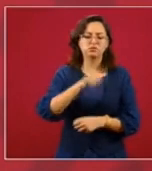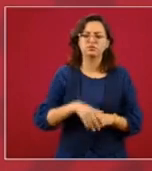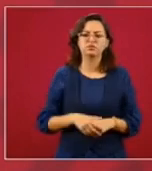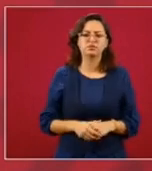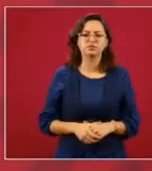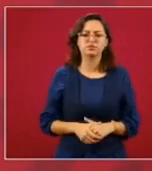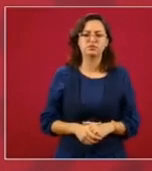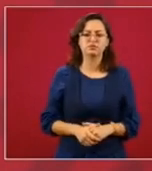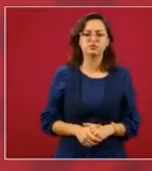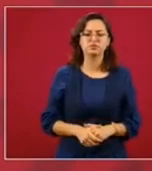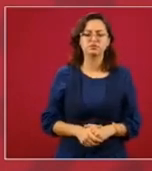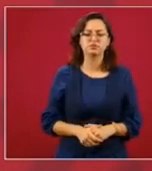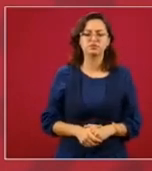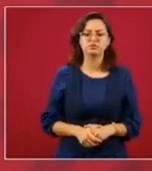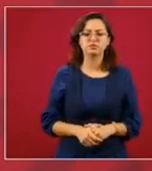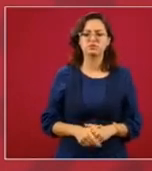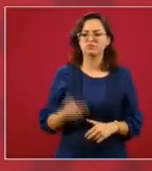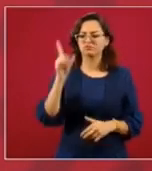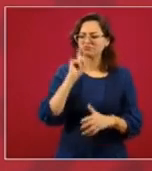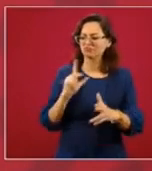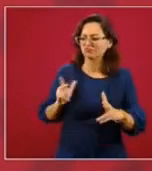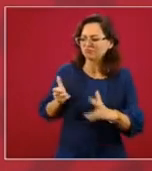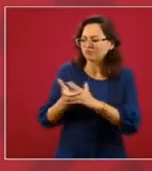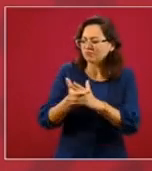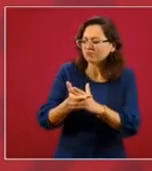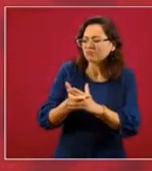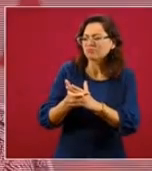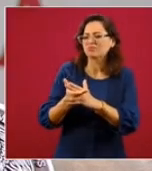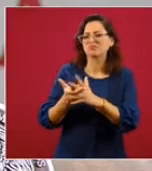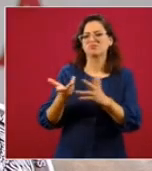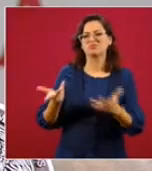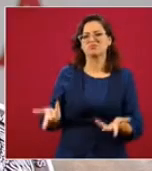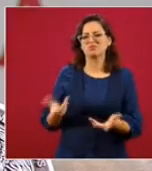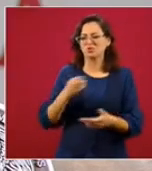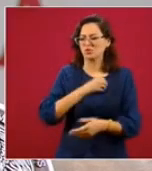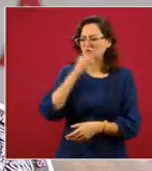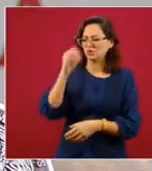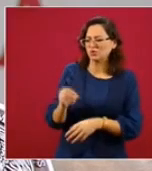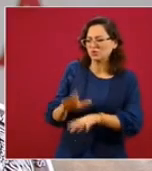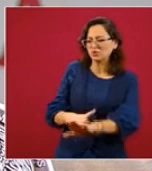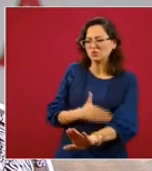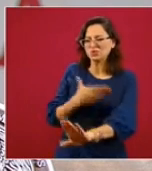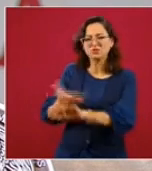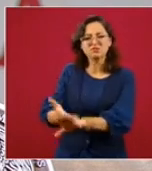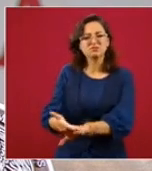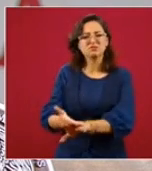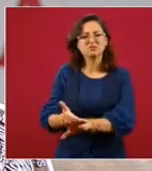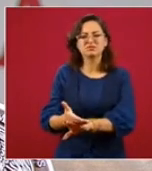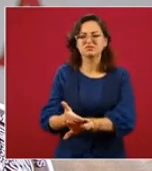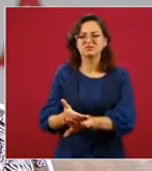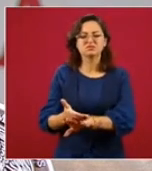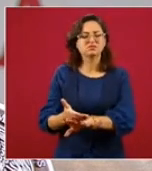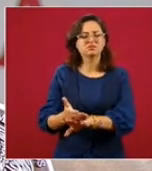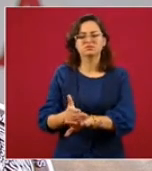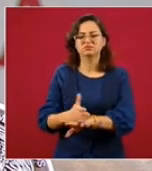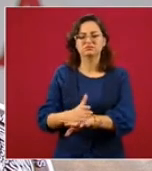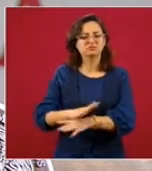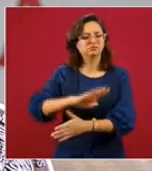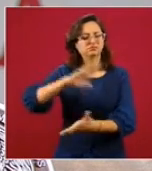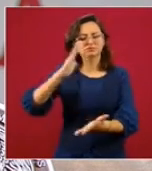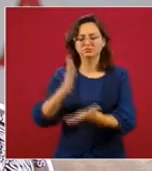feminicidio, los crímenes de odio, eso debe de quedar